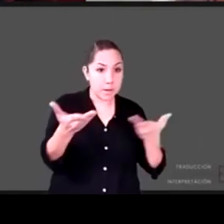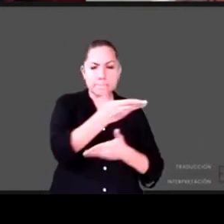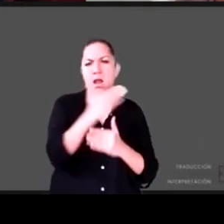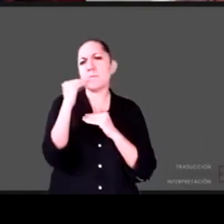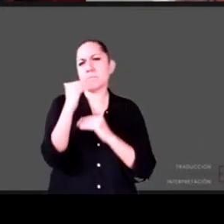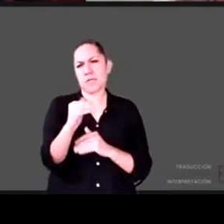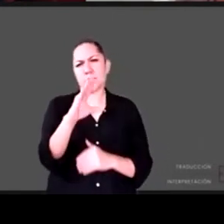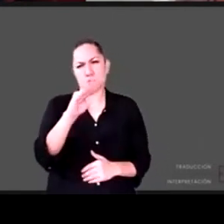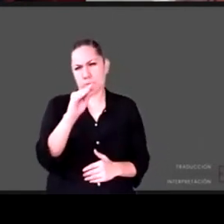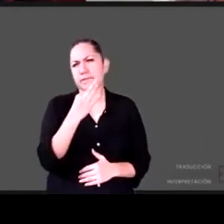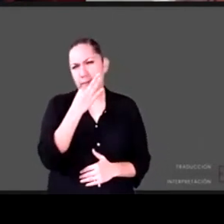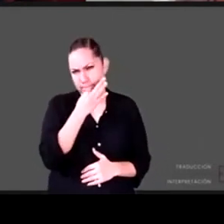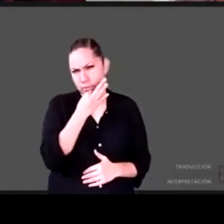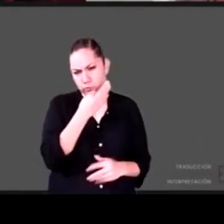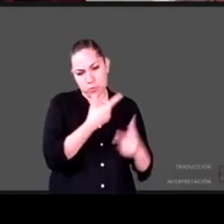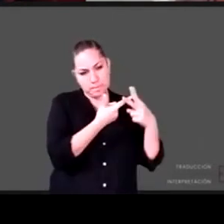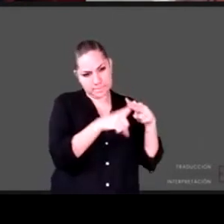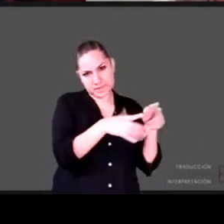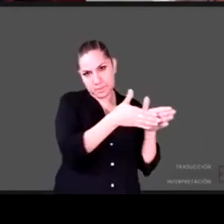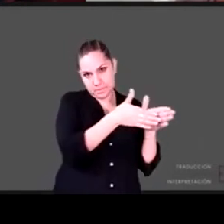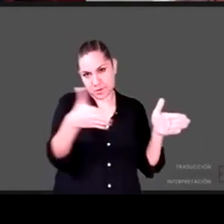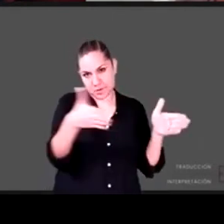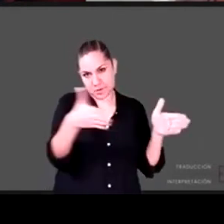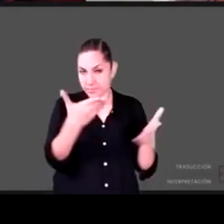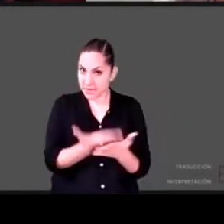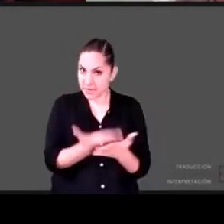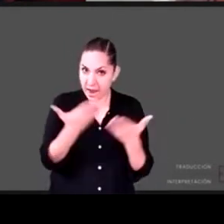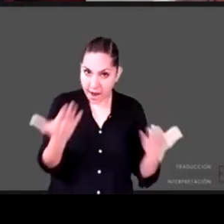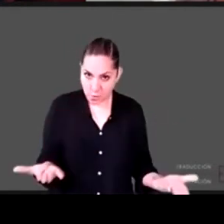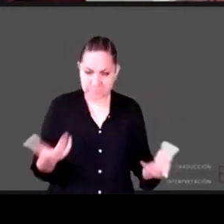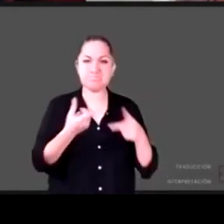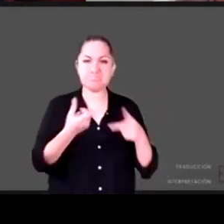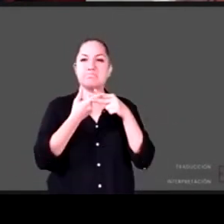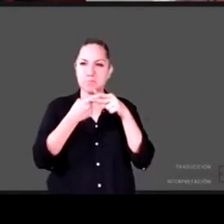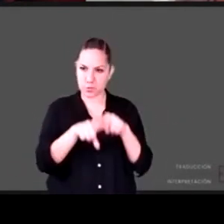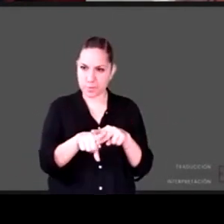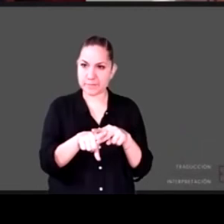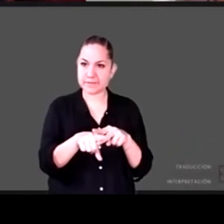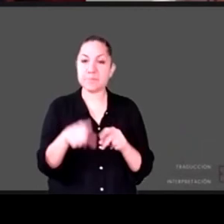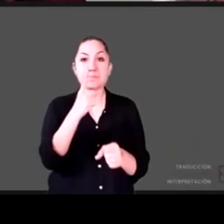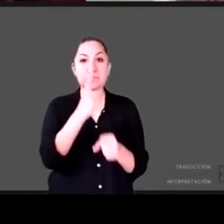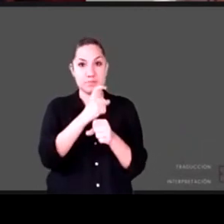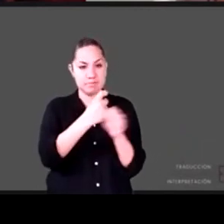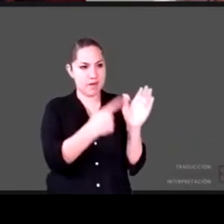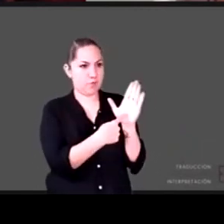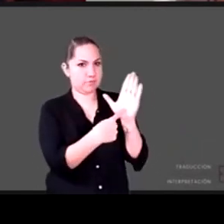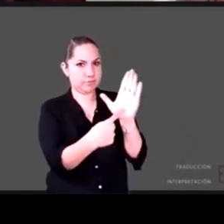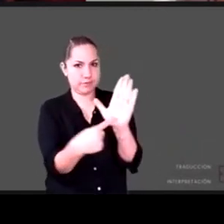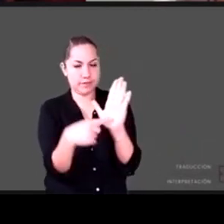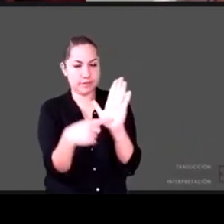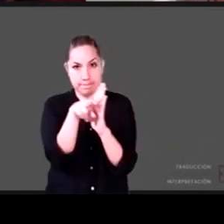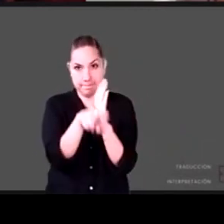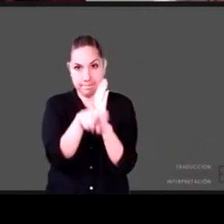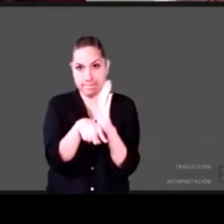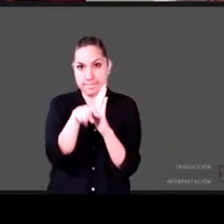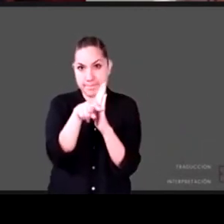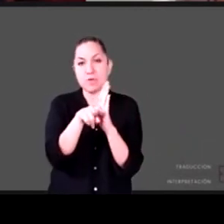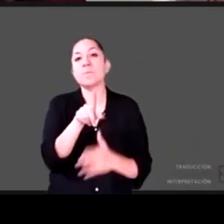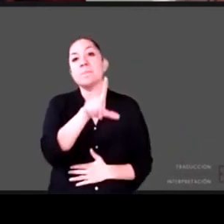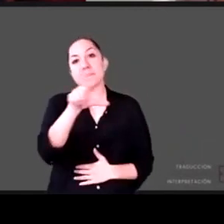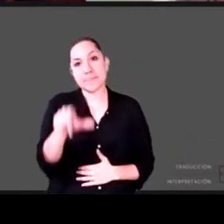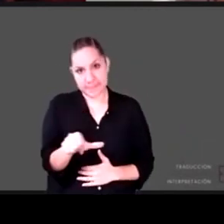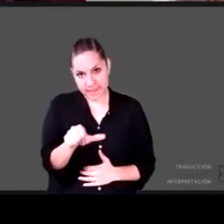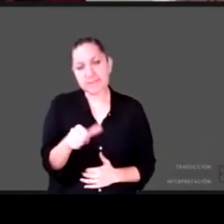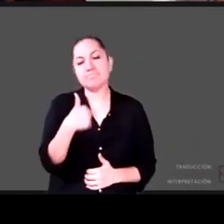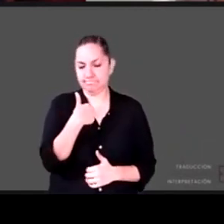ahora. Así es que, si me permiten, comenzamos primero con el video y posteriormente le daré la bienvenida personal